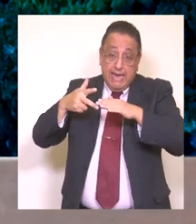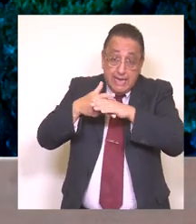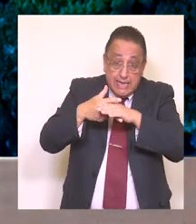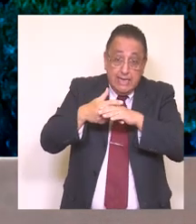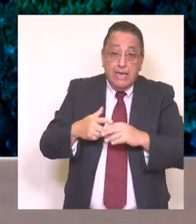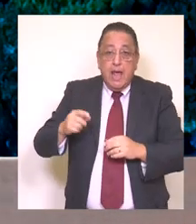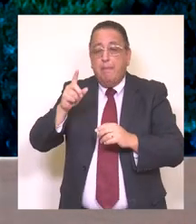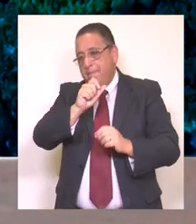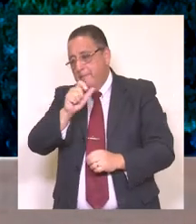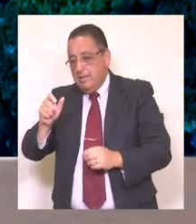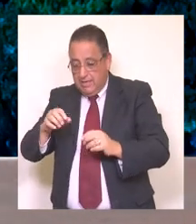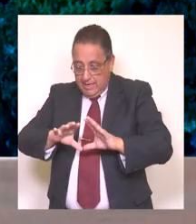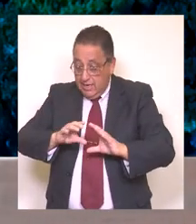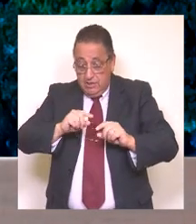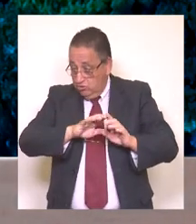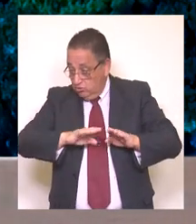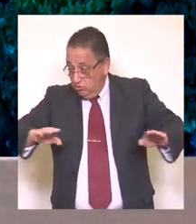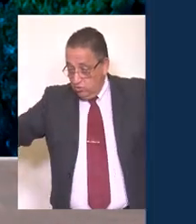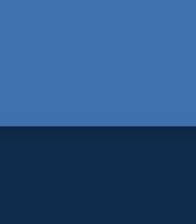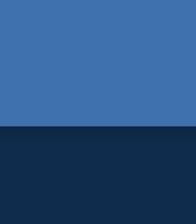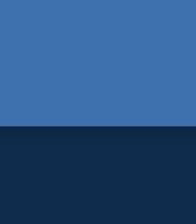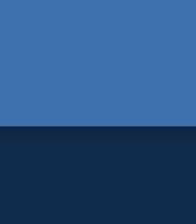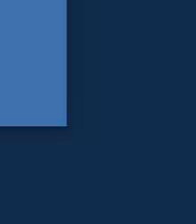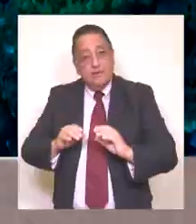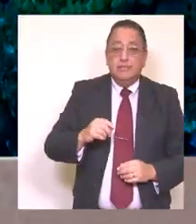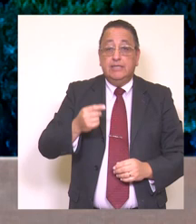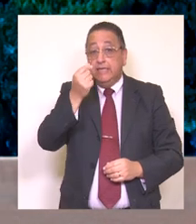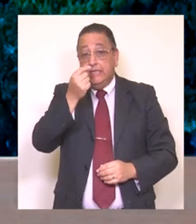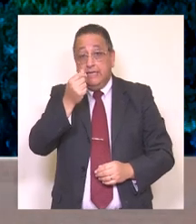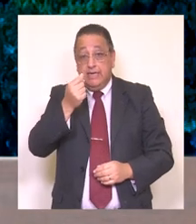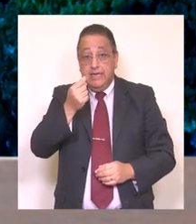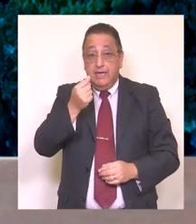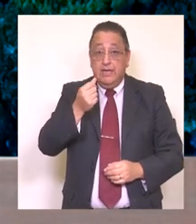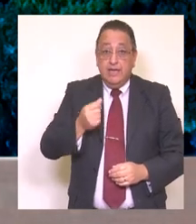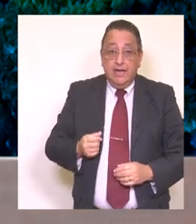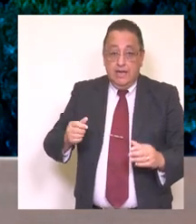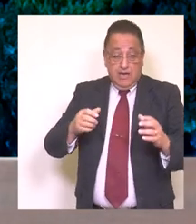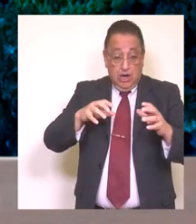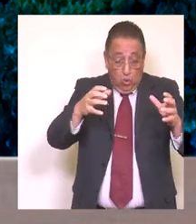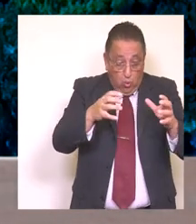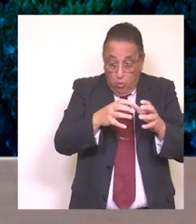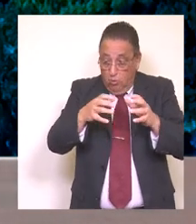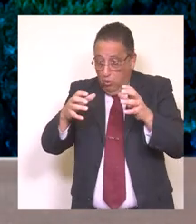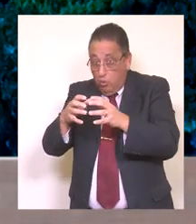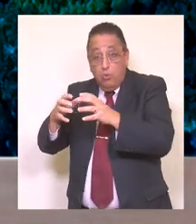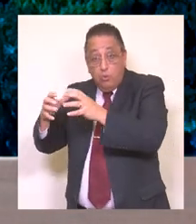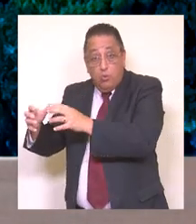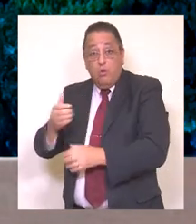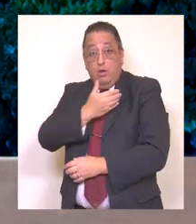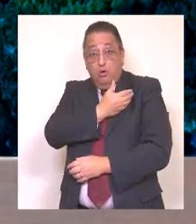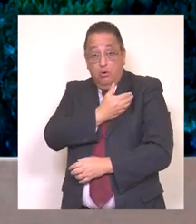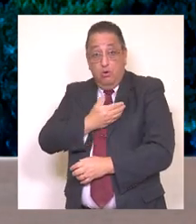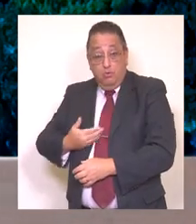hormigón, pavimento de caucho, entre otros. Con fondos sectoriales, es decir, con fondos que manejan